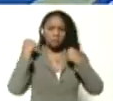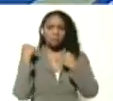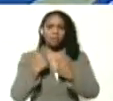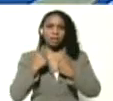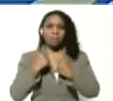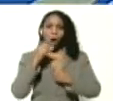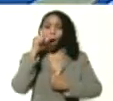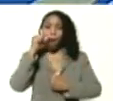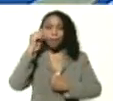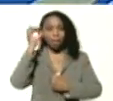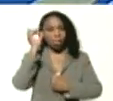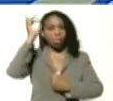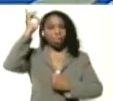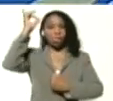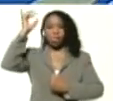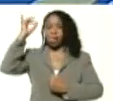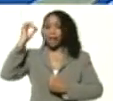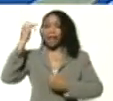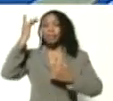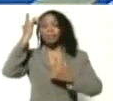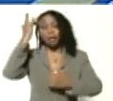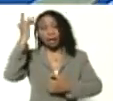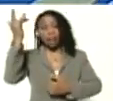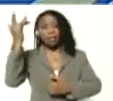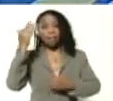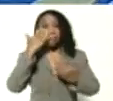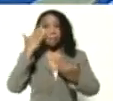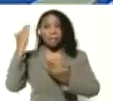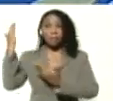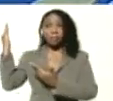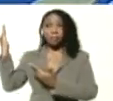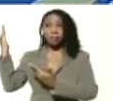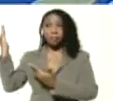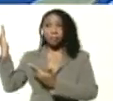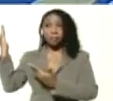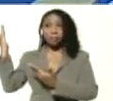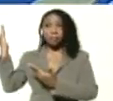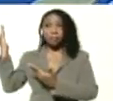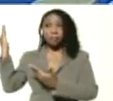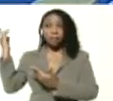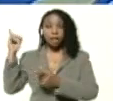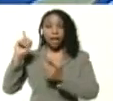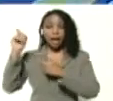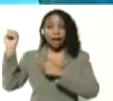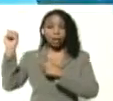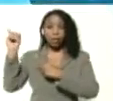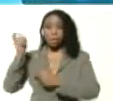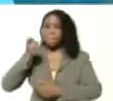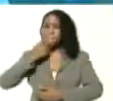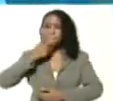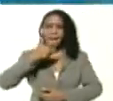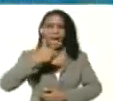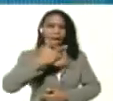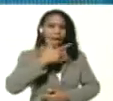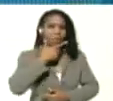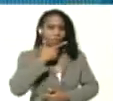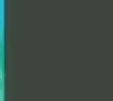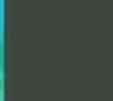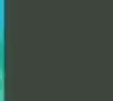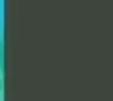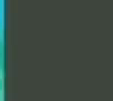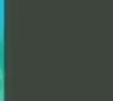creativo muy inteligente mire lo que ha hecho esto es una belleza lo que ha hecho Omar Cruz